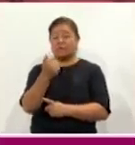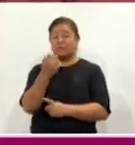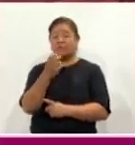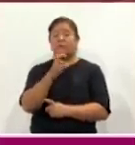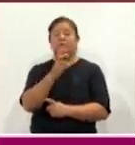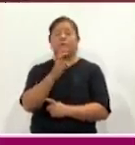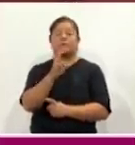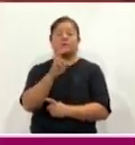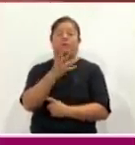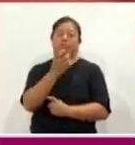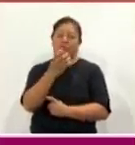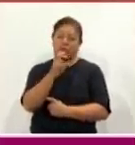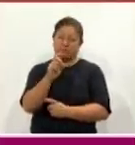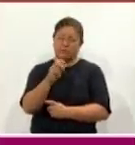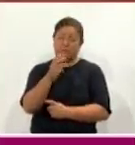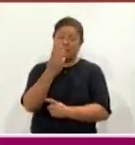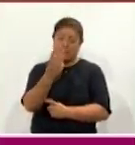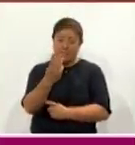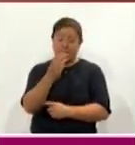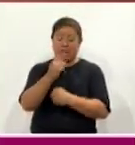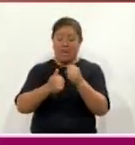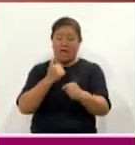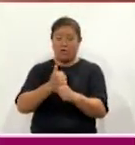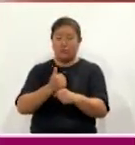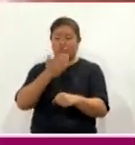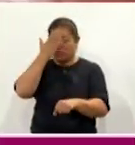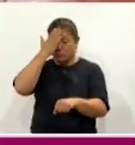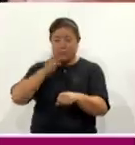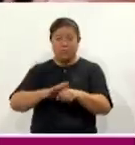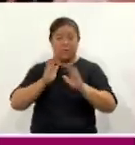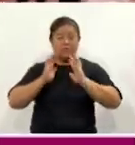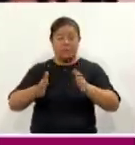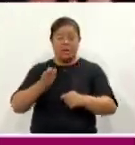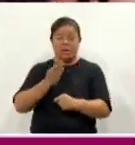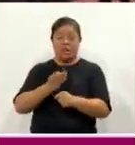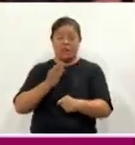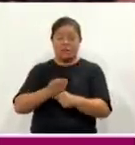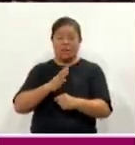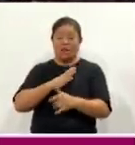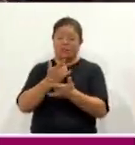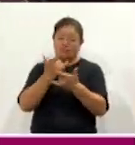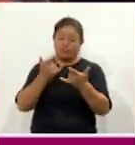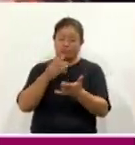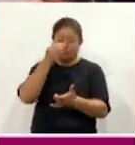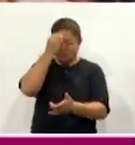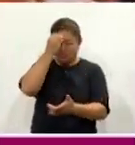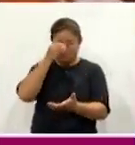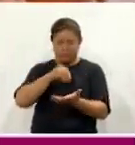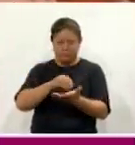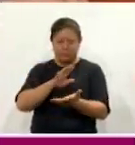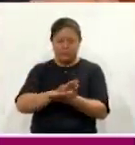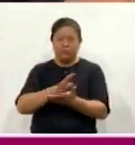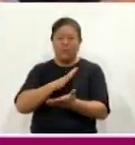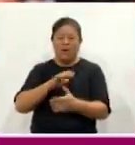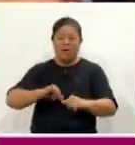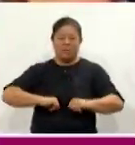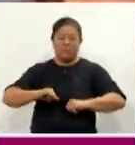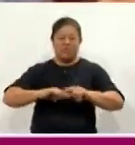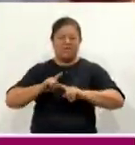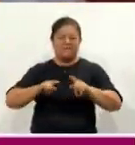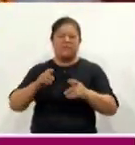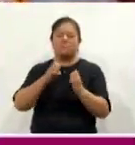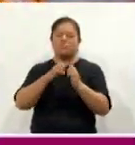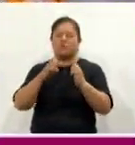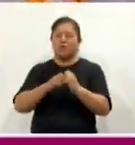acontecimiento histórico. En este marco se presentaron diferentes actividades, como presentación de ballet